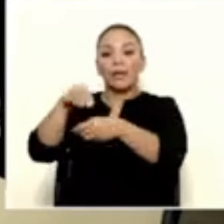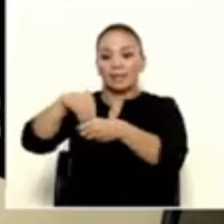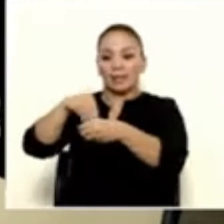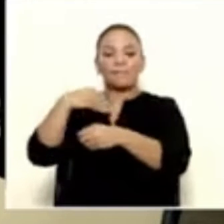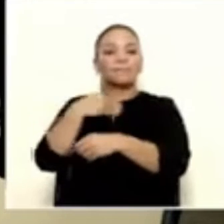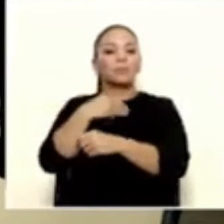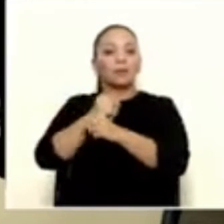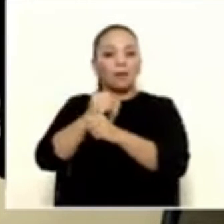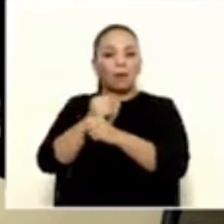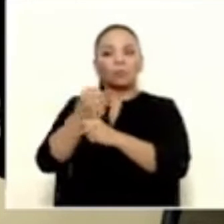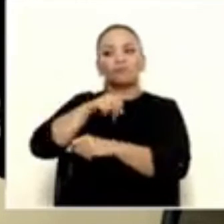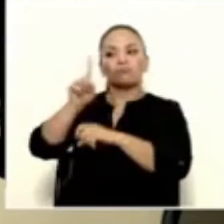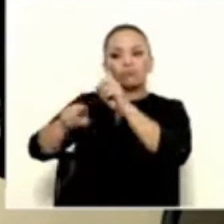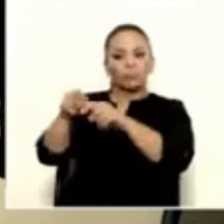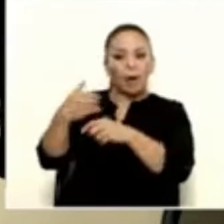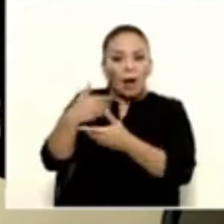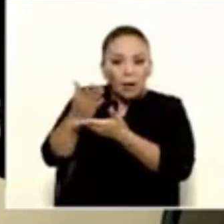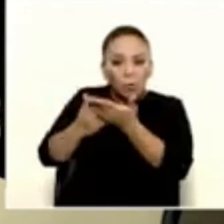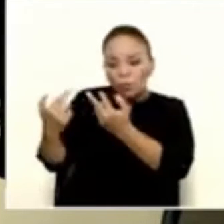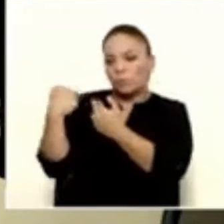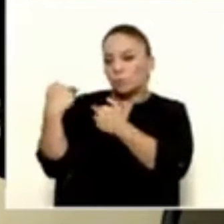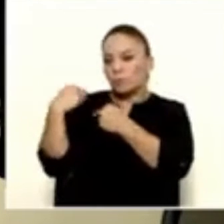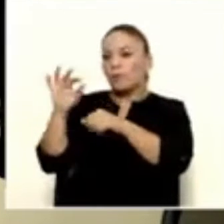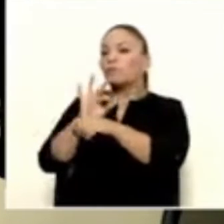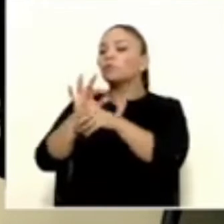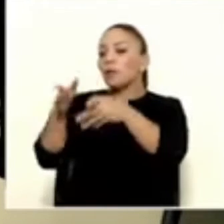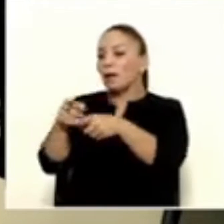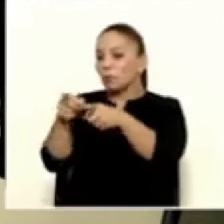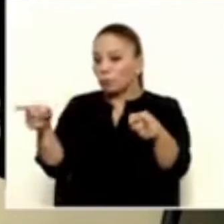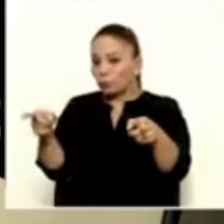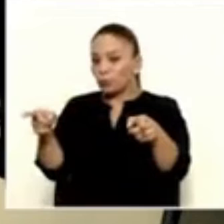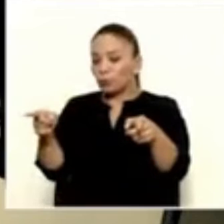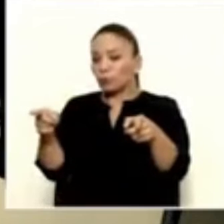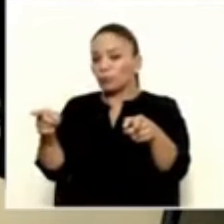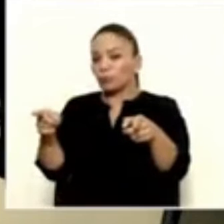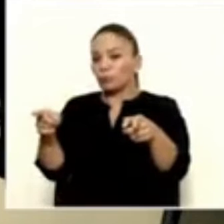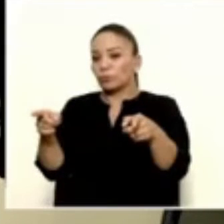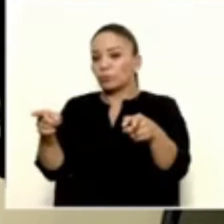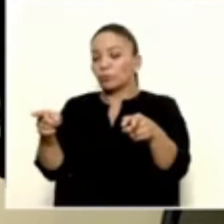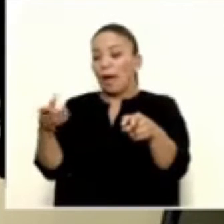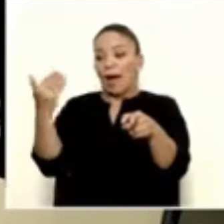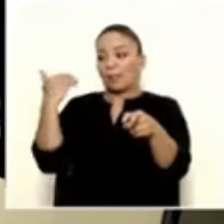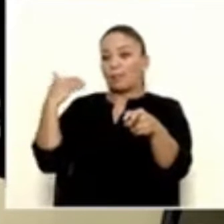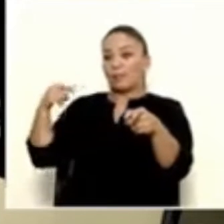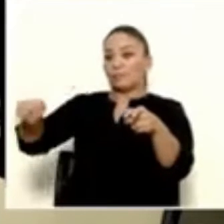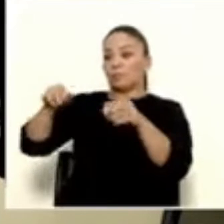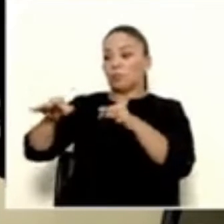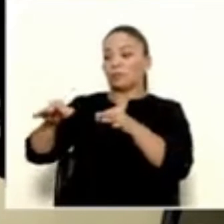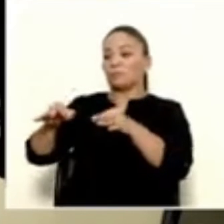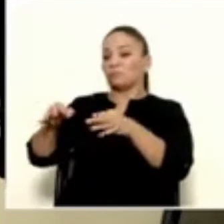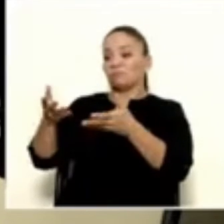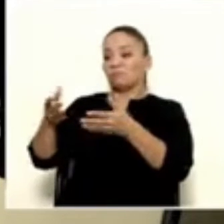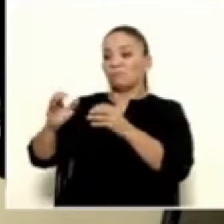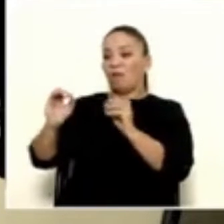de Trabajo si existiría alguna responsabilidad de los funcionarios que en su momento no tomaron decisiones porque eso le hubiera